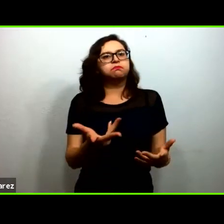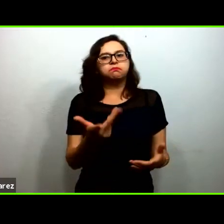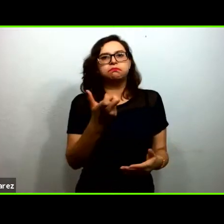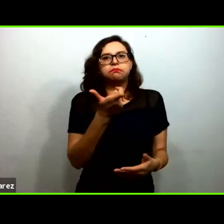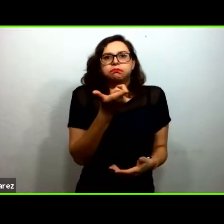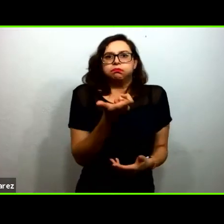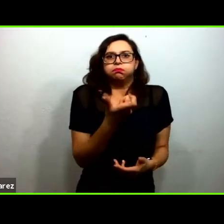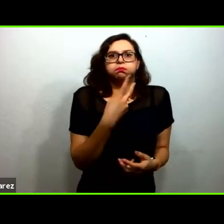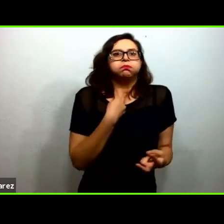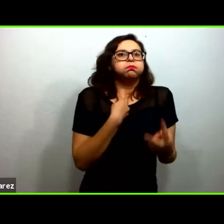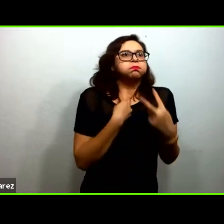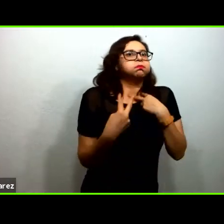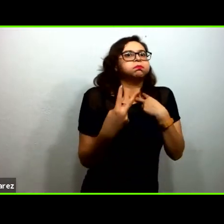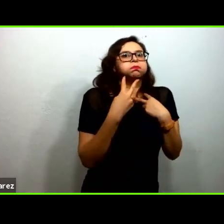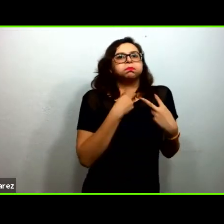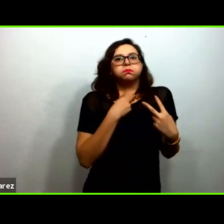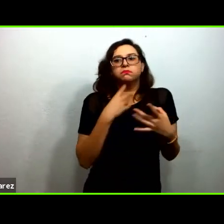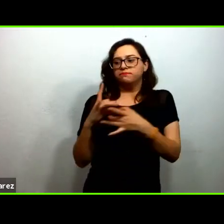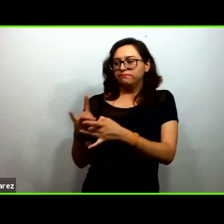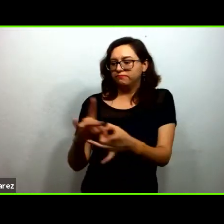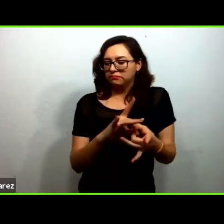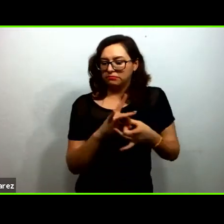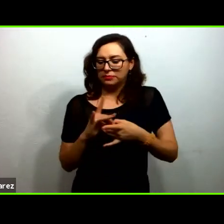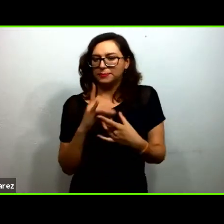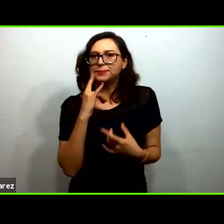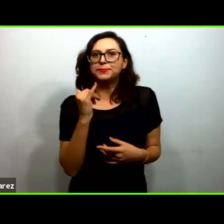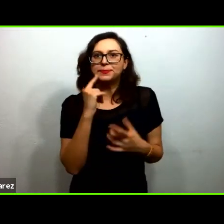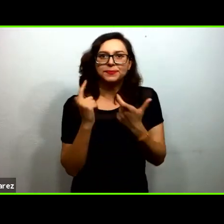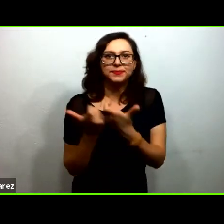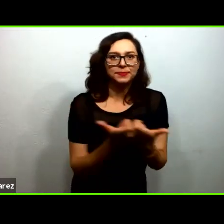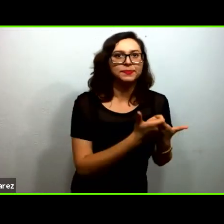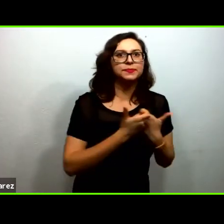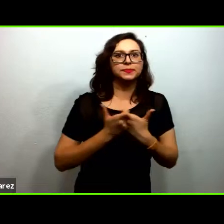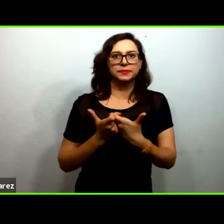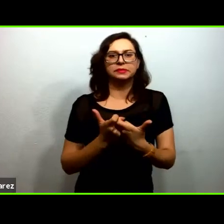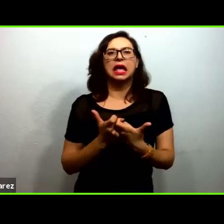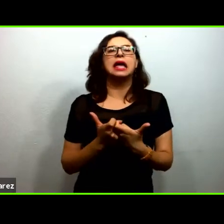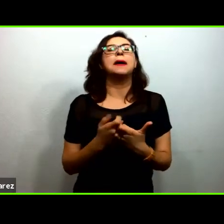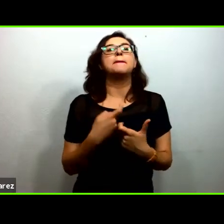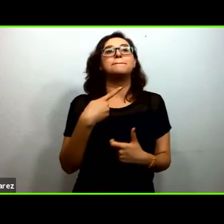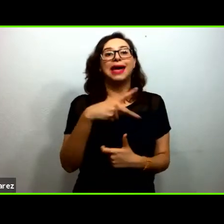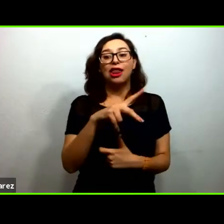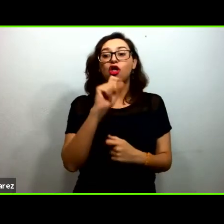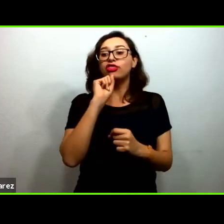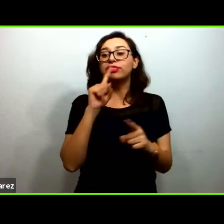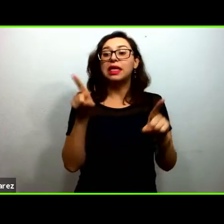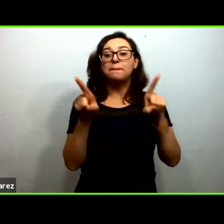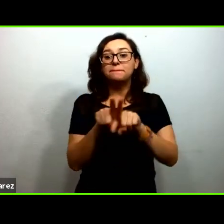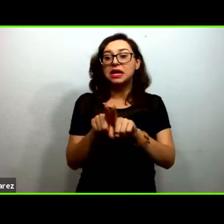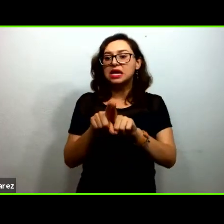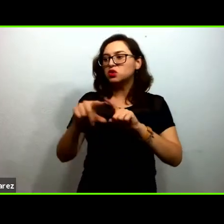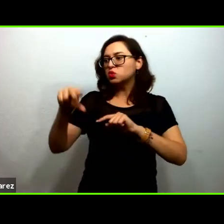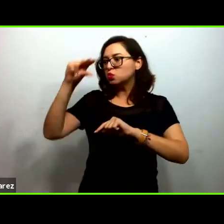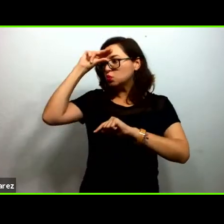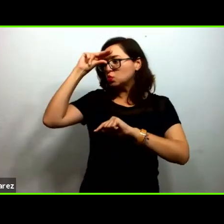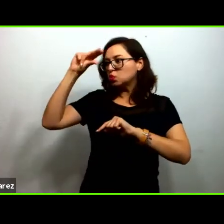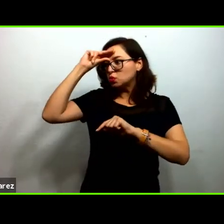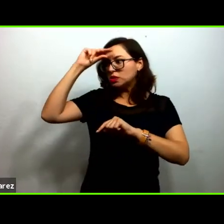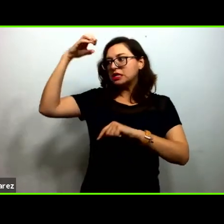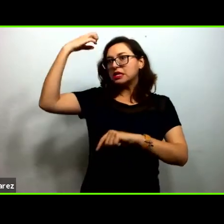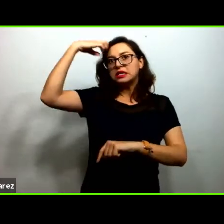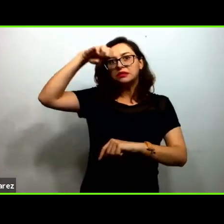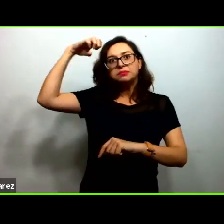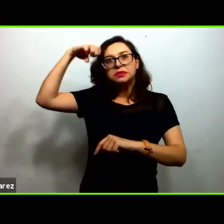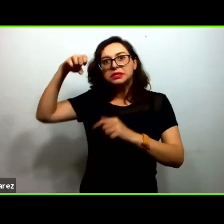sino para conjugar expertices para poder generar precisamente enfoques comunes